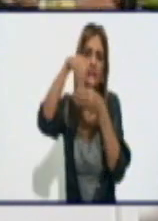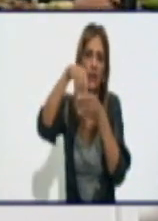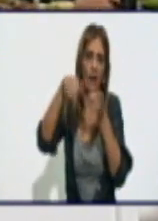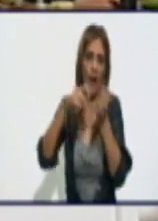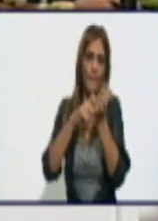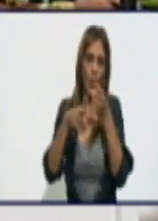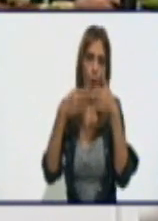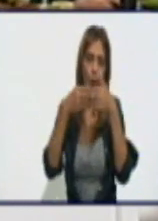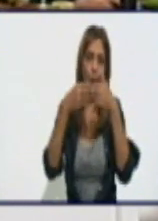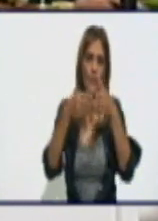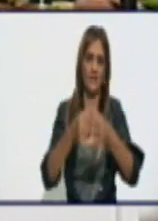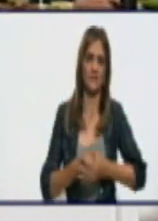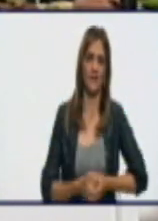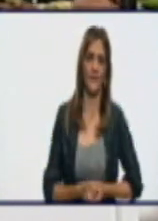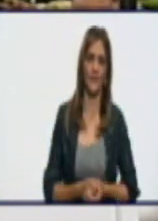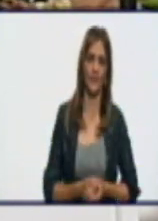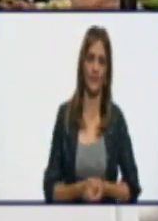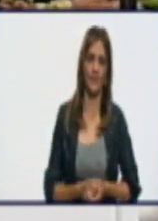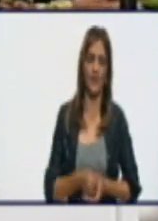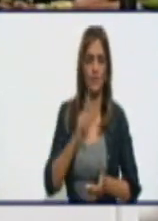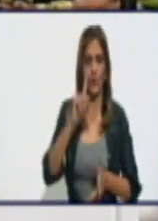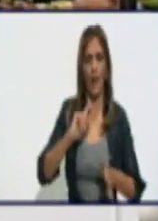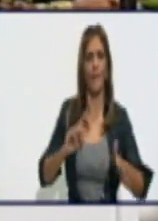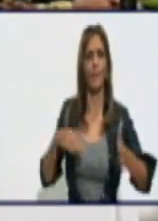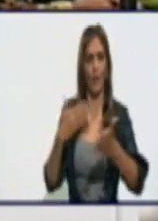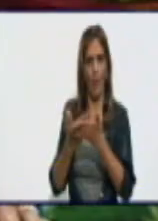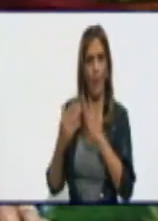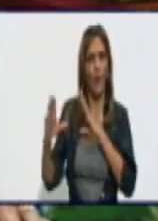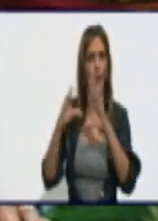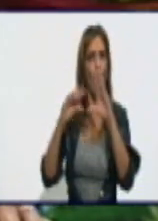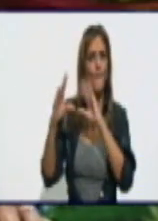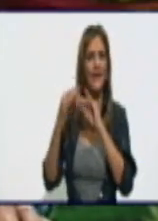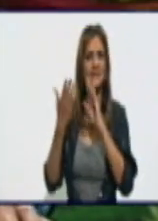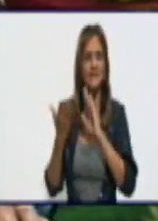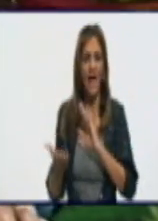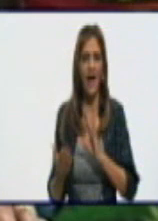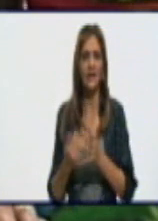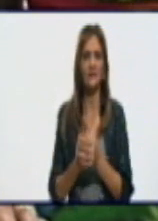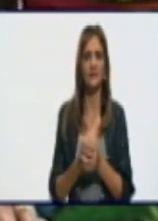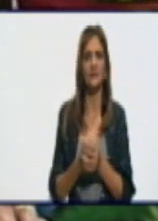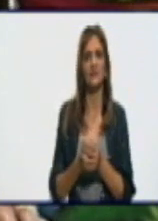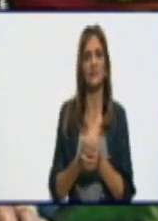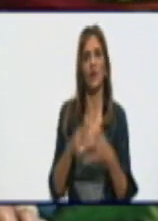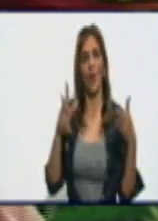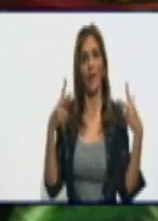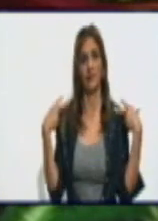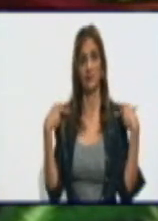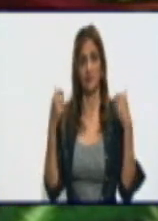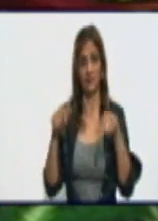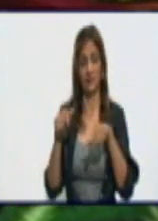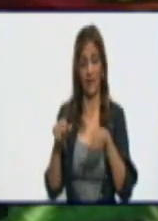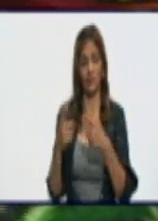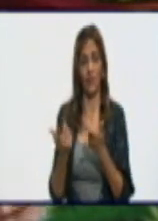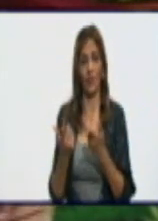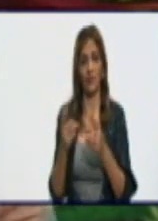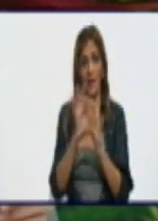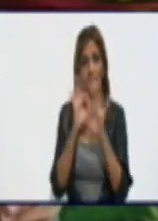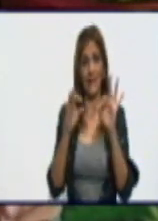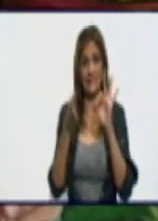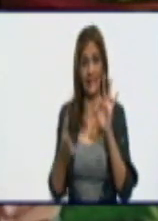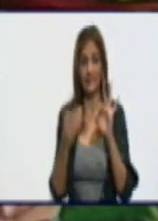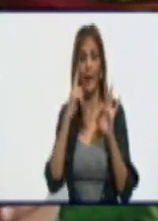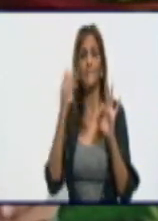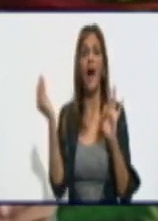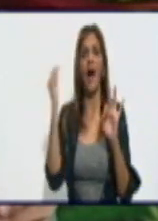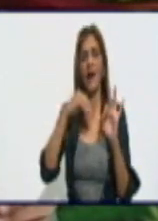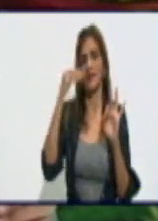el sábado. Yo le propongo, Heider, ir al diálogo con René para conocer también los elementos que ya usted adelantaba